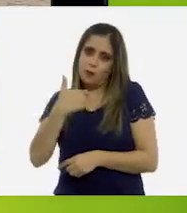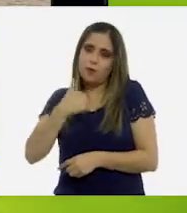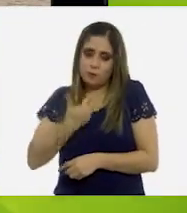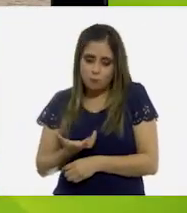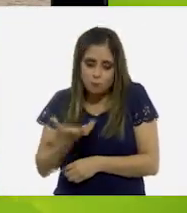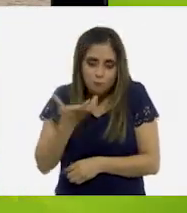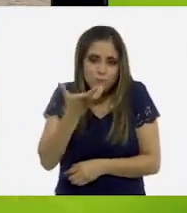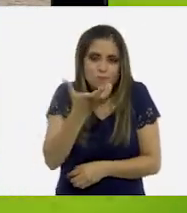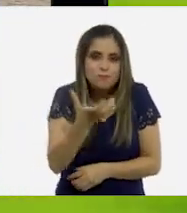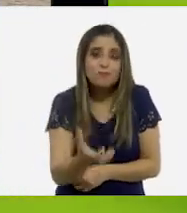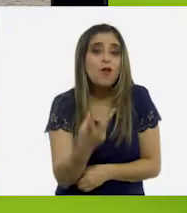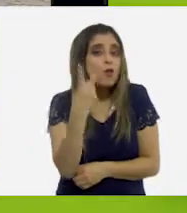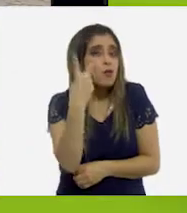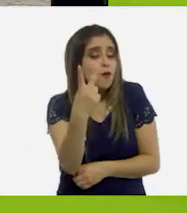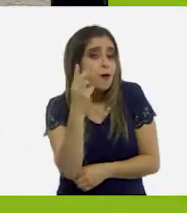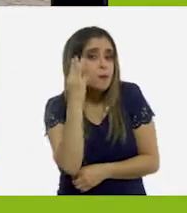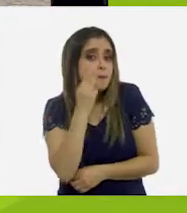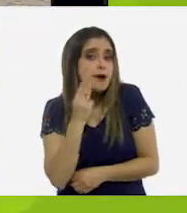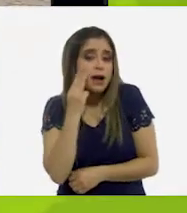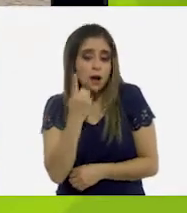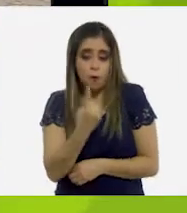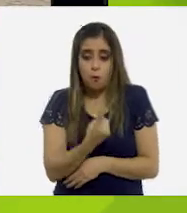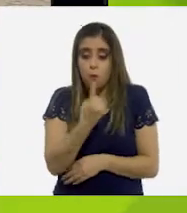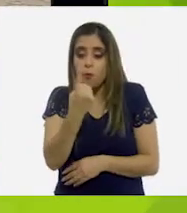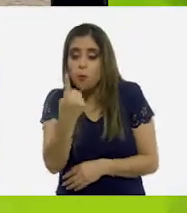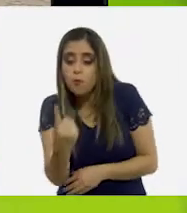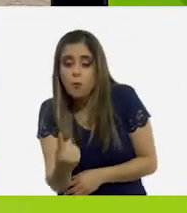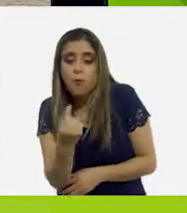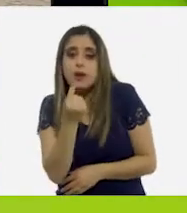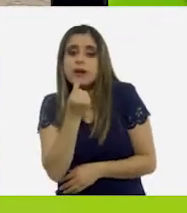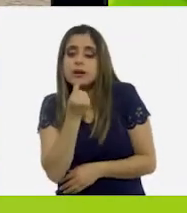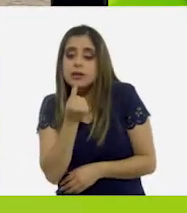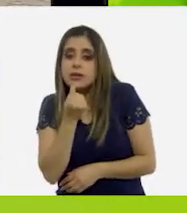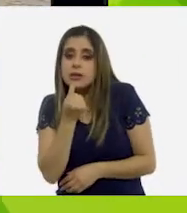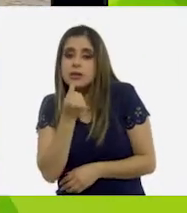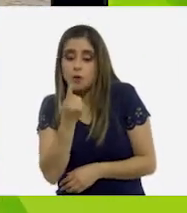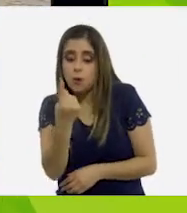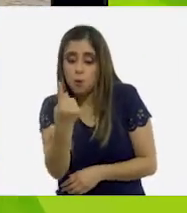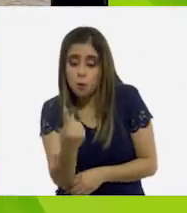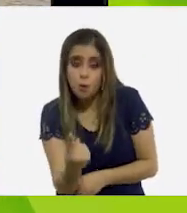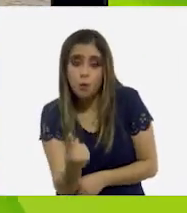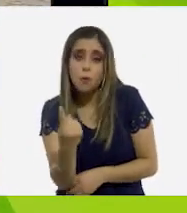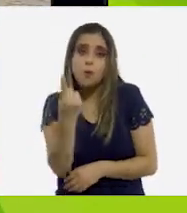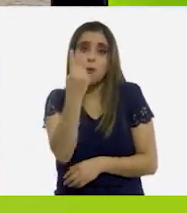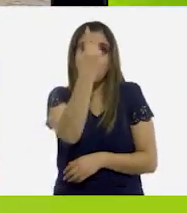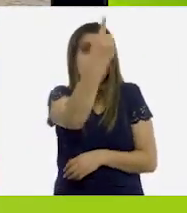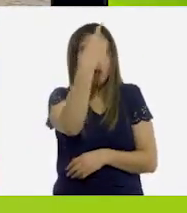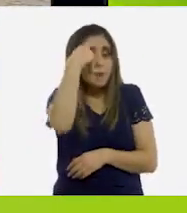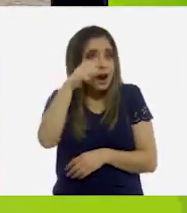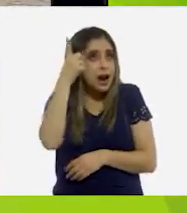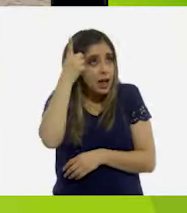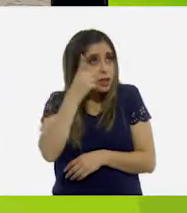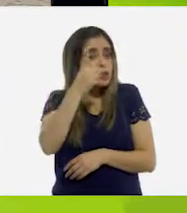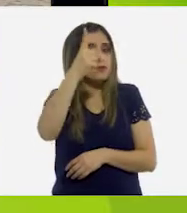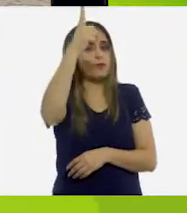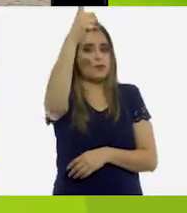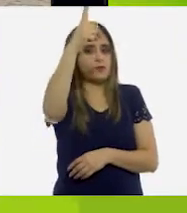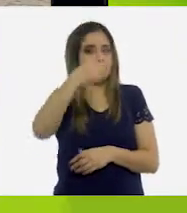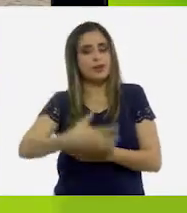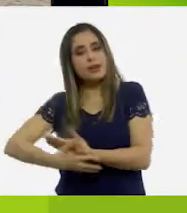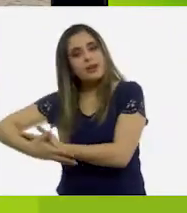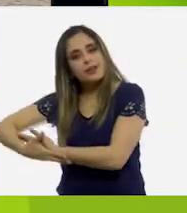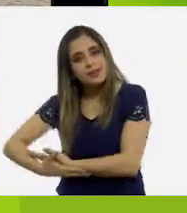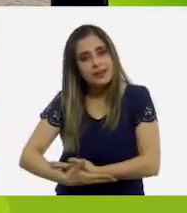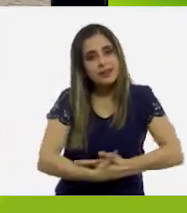dos, una para el niño y otra para Dios. ¡A la